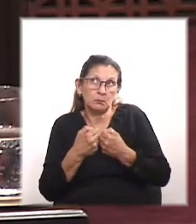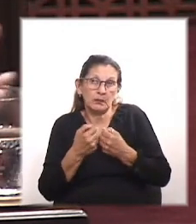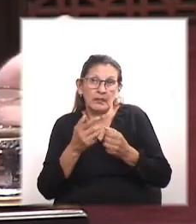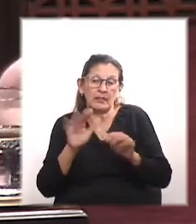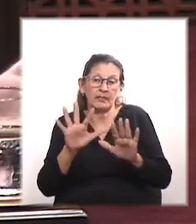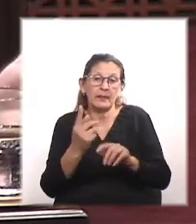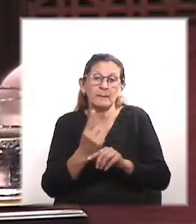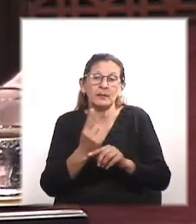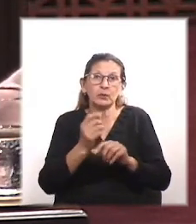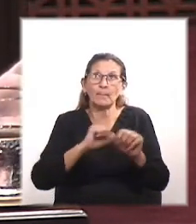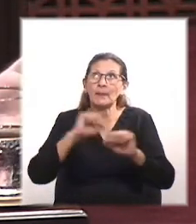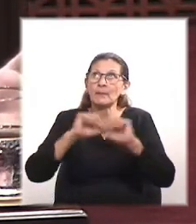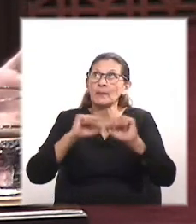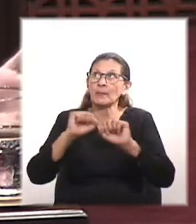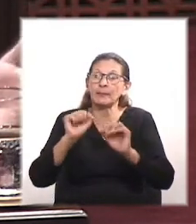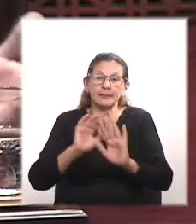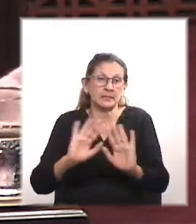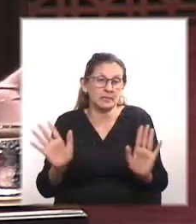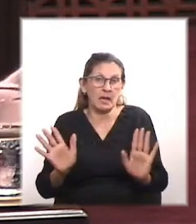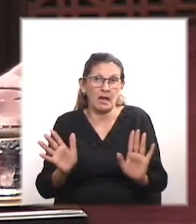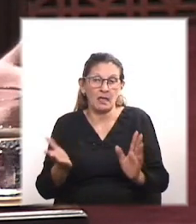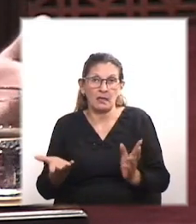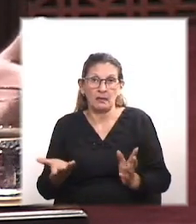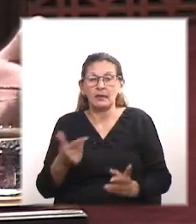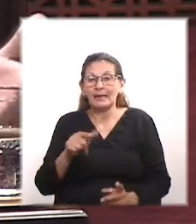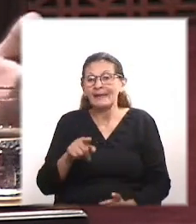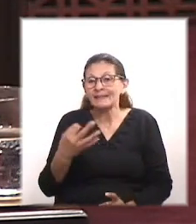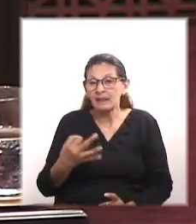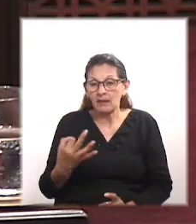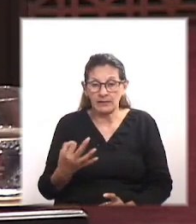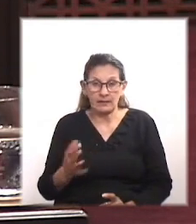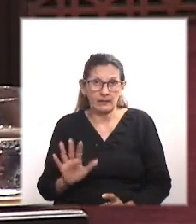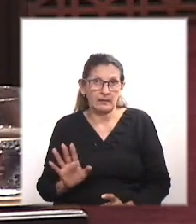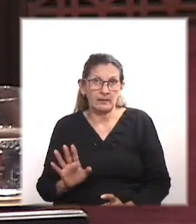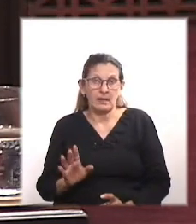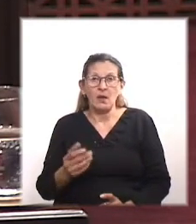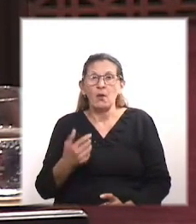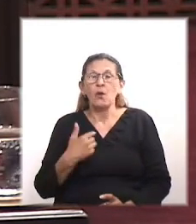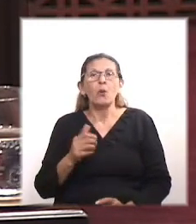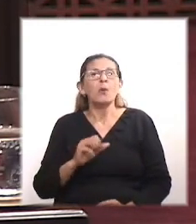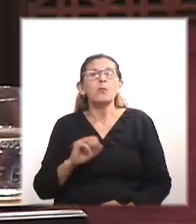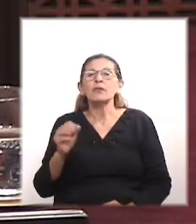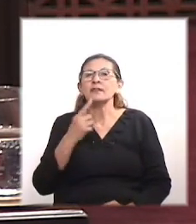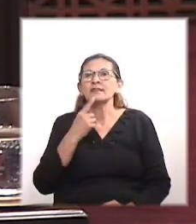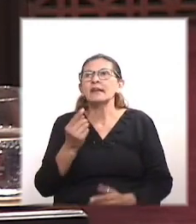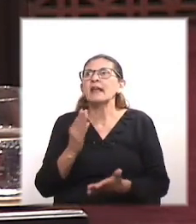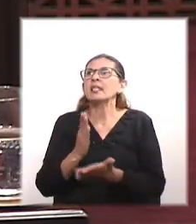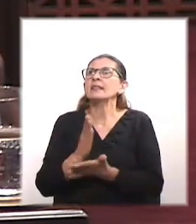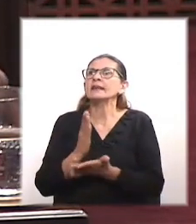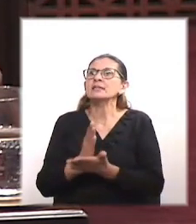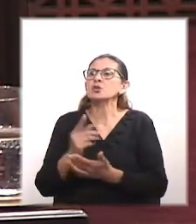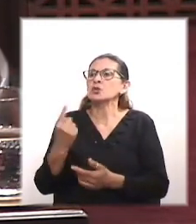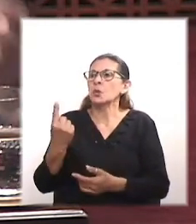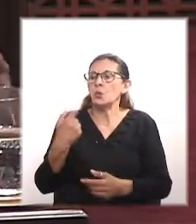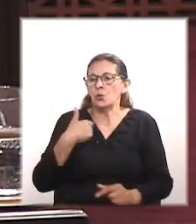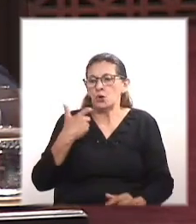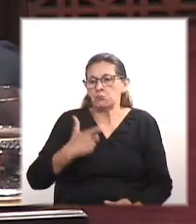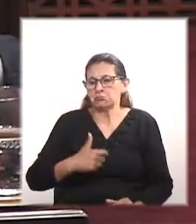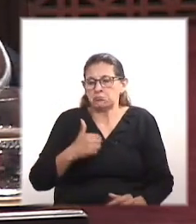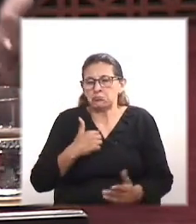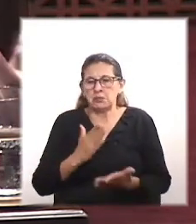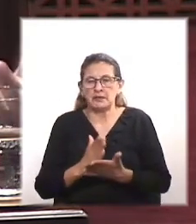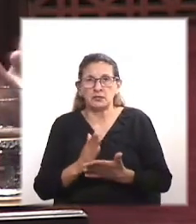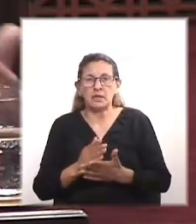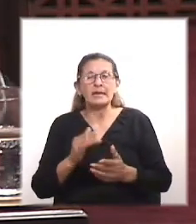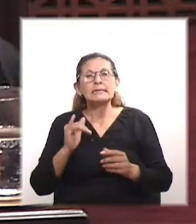que se tira un 31 o un 24. Esa es la realidad. No podemos poner los derechos de uno por encima de los derechos de los otros. Pero sí tenemos